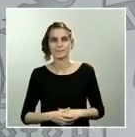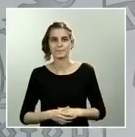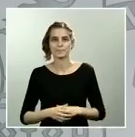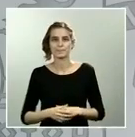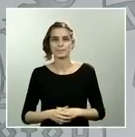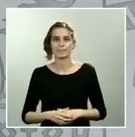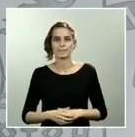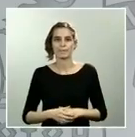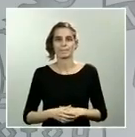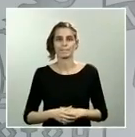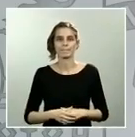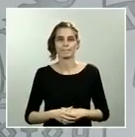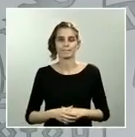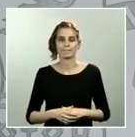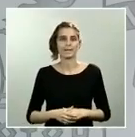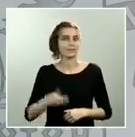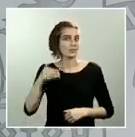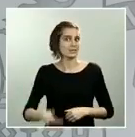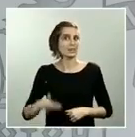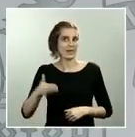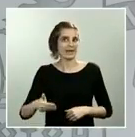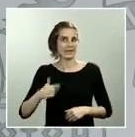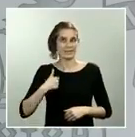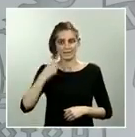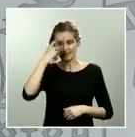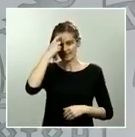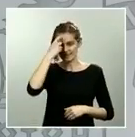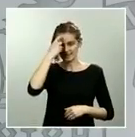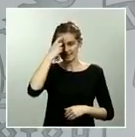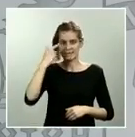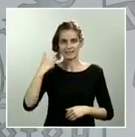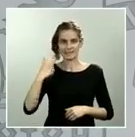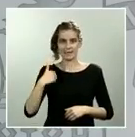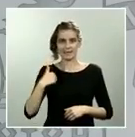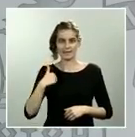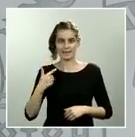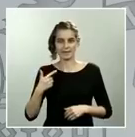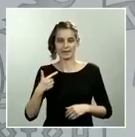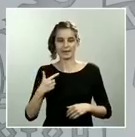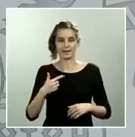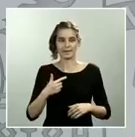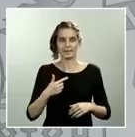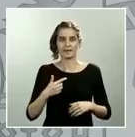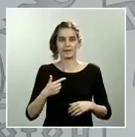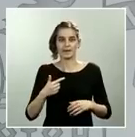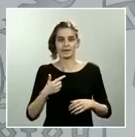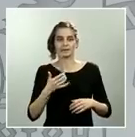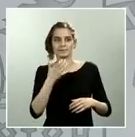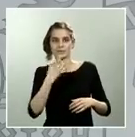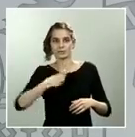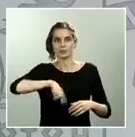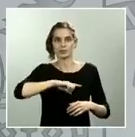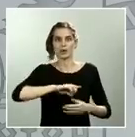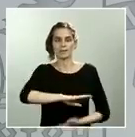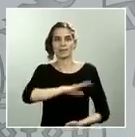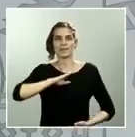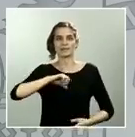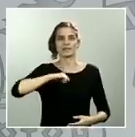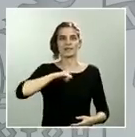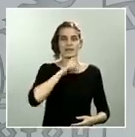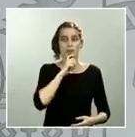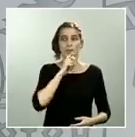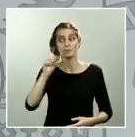servicio sanitario en el segundo caso a la ser asintomática son personas que no necesitan atención aunque sí pueden requerir